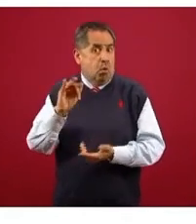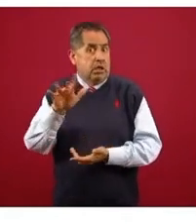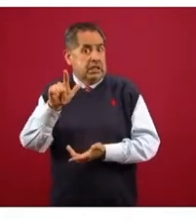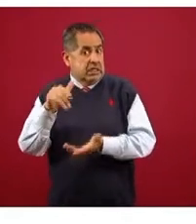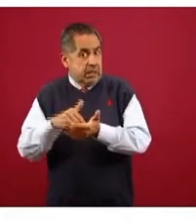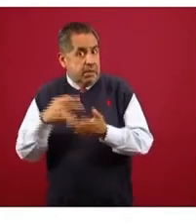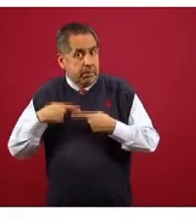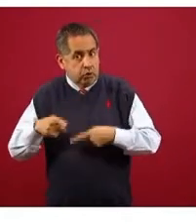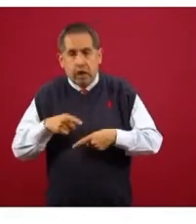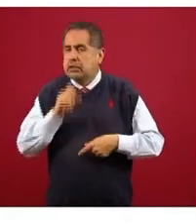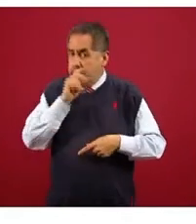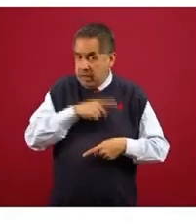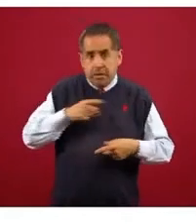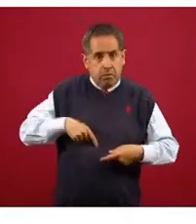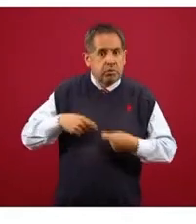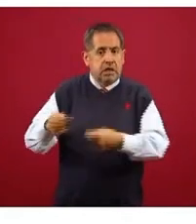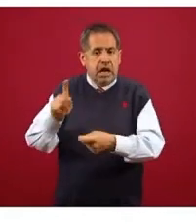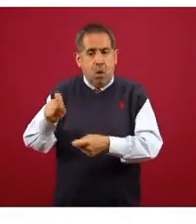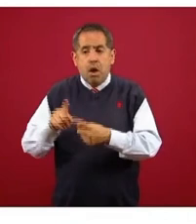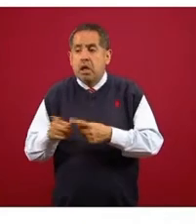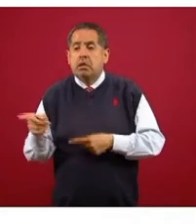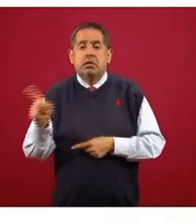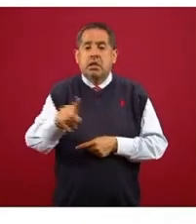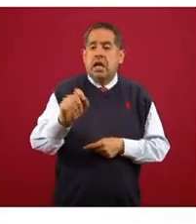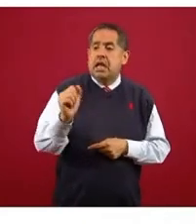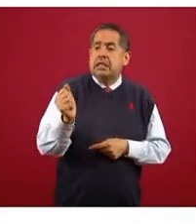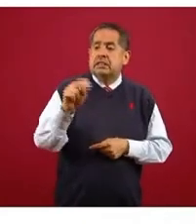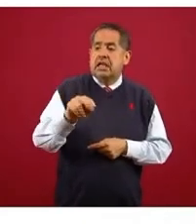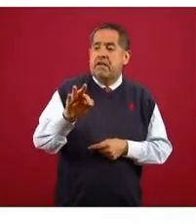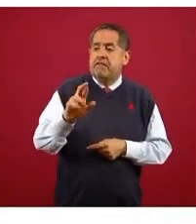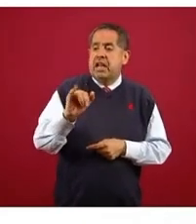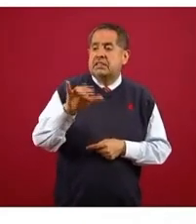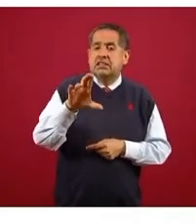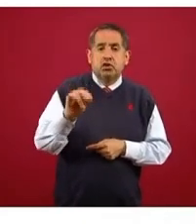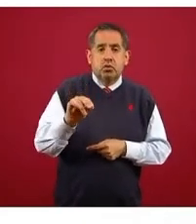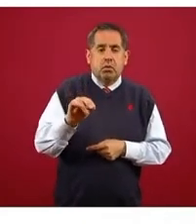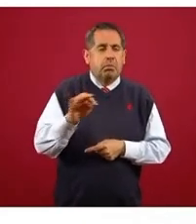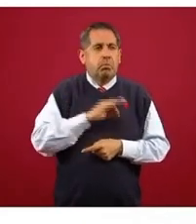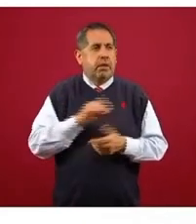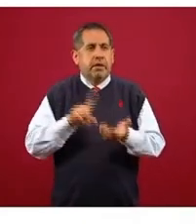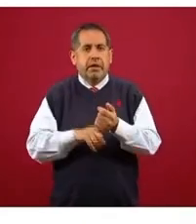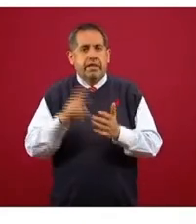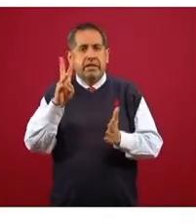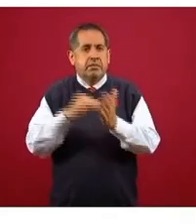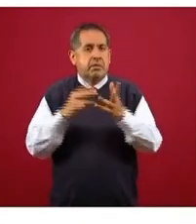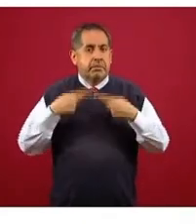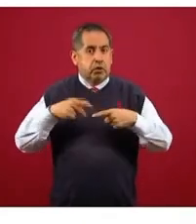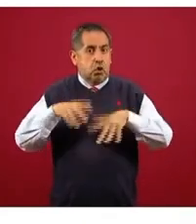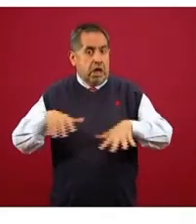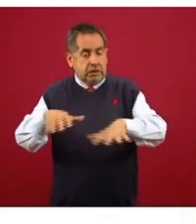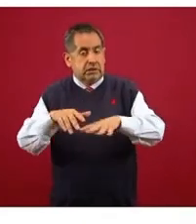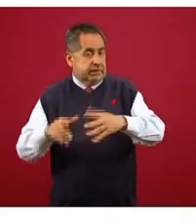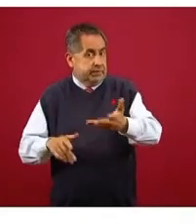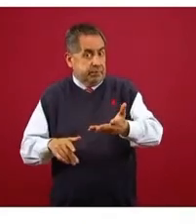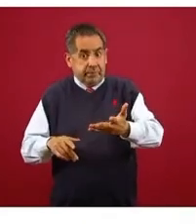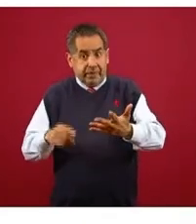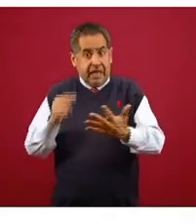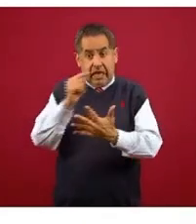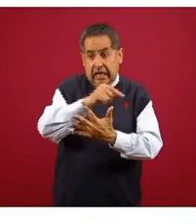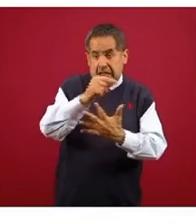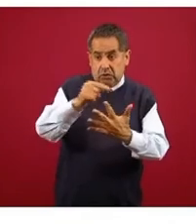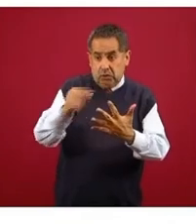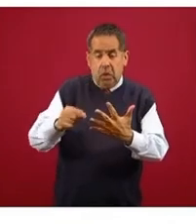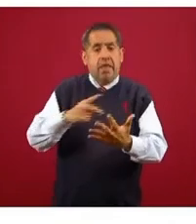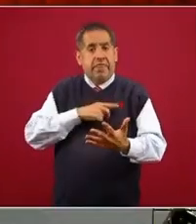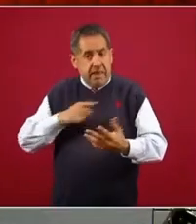habitantes y para San Francisco, casi 3 mil habitantes. Y en total todo eso tiene